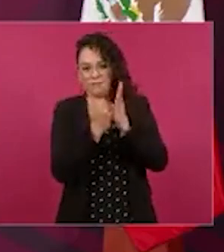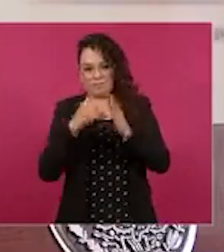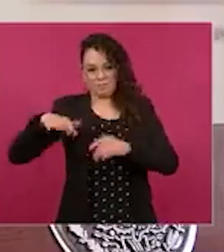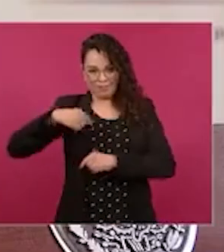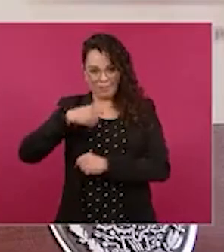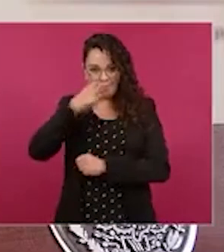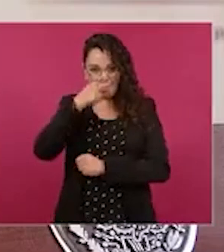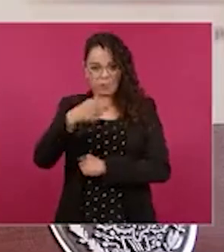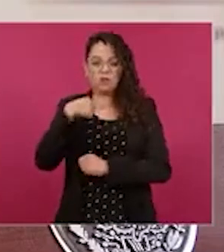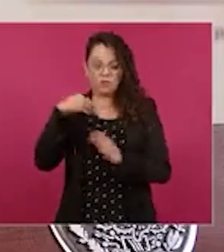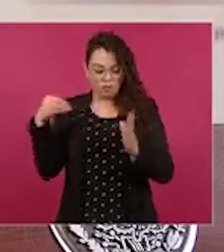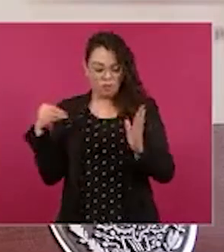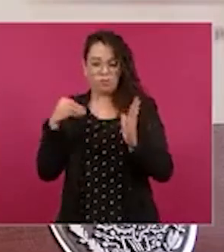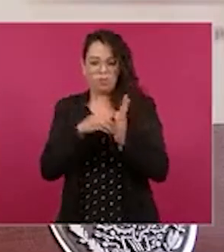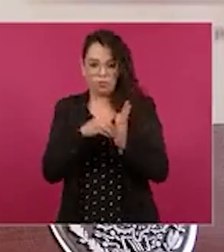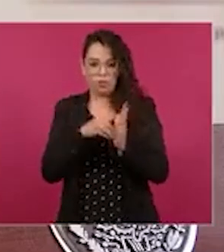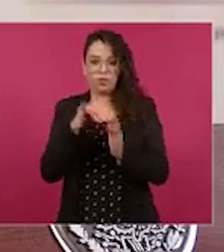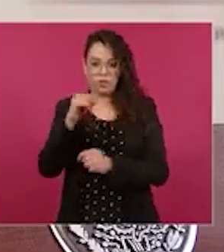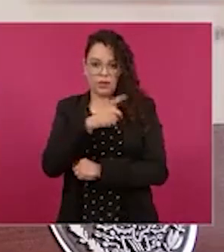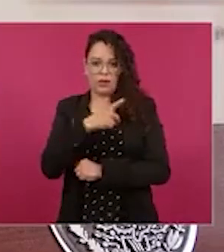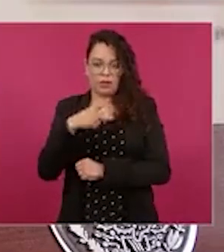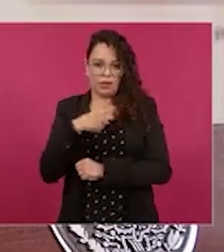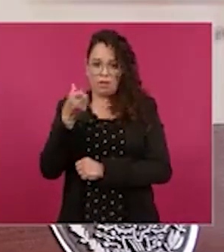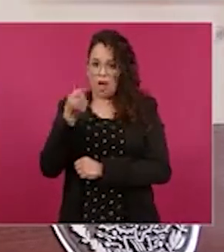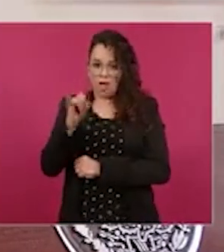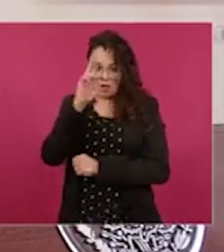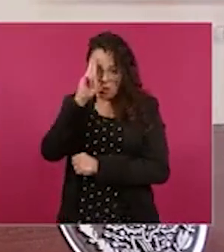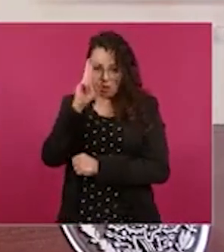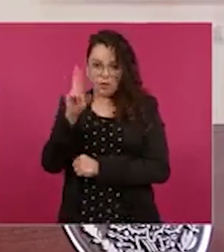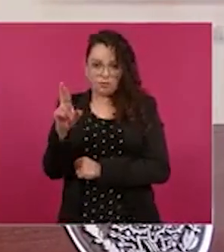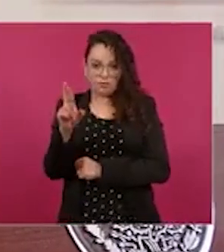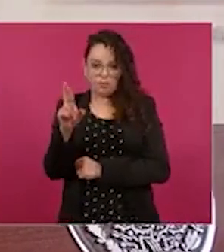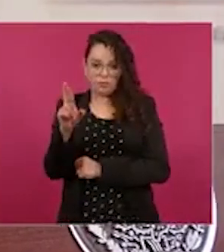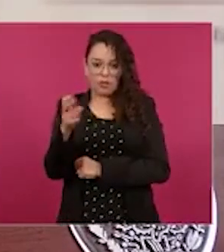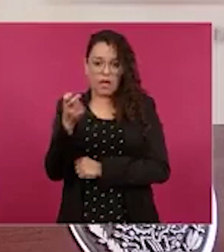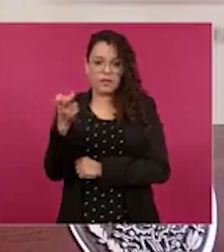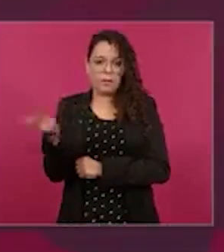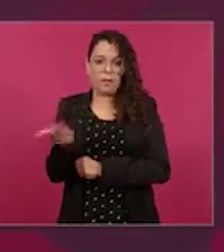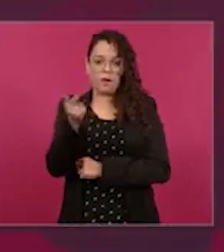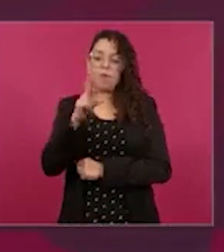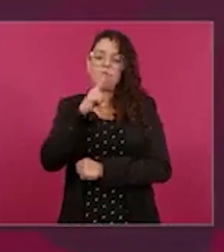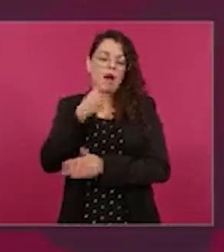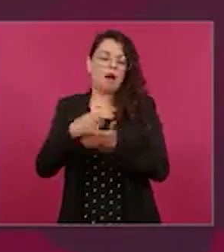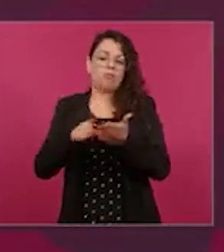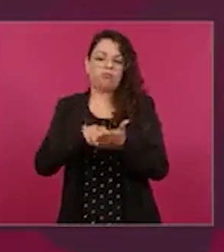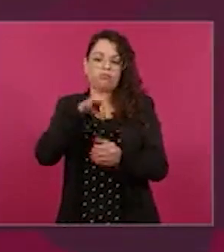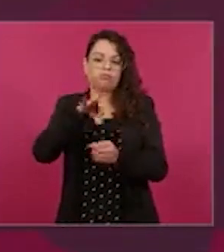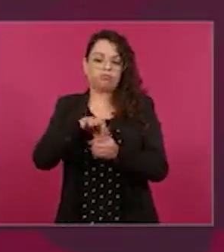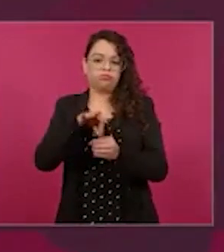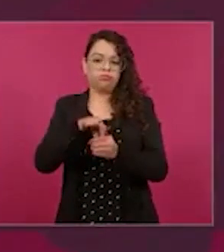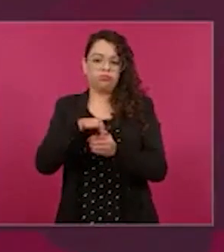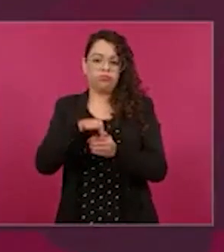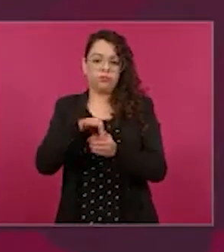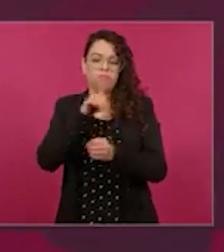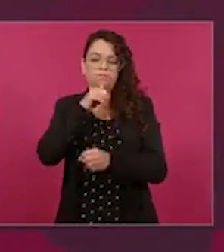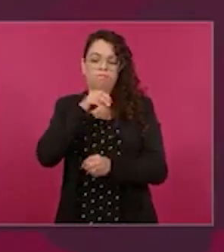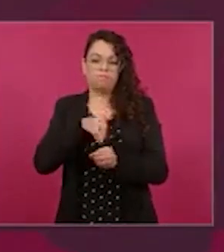incluso hubo un agente hace poco